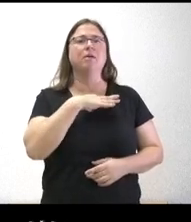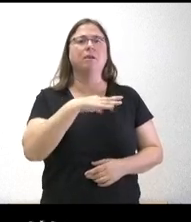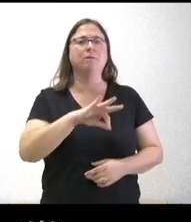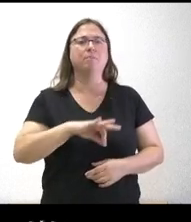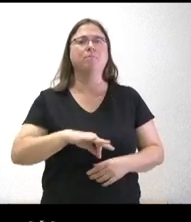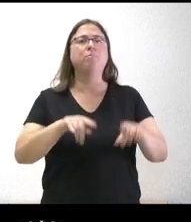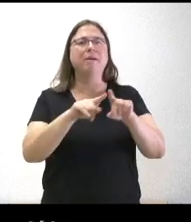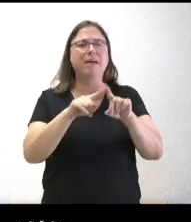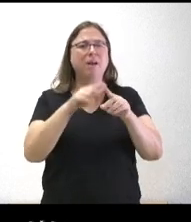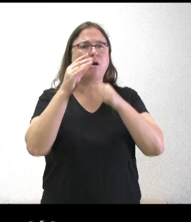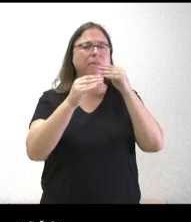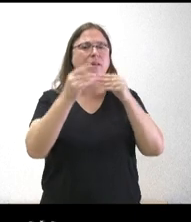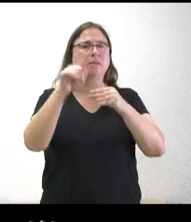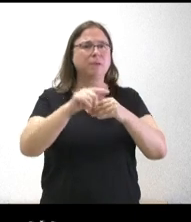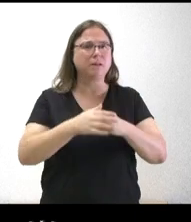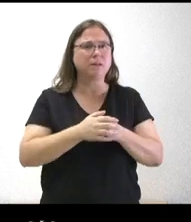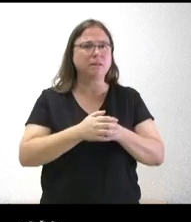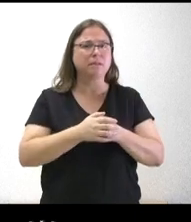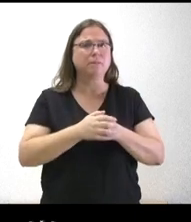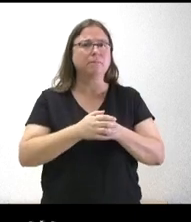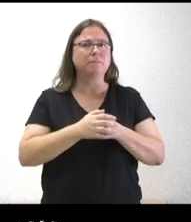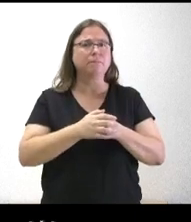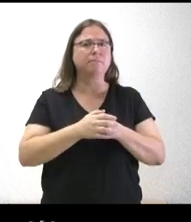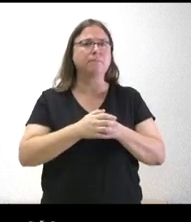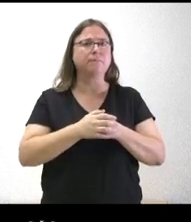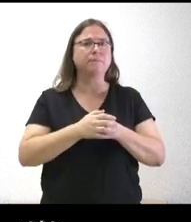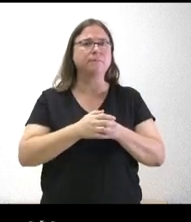tiene Sol y Ateruela y Buenque y demás como esta septiembre gracias